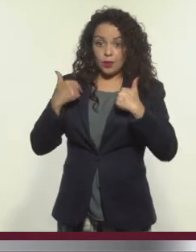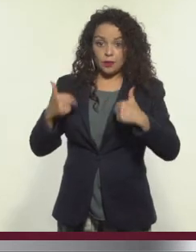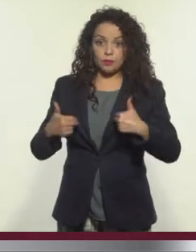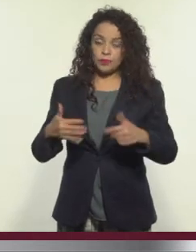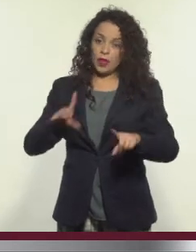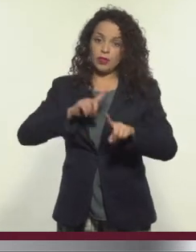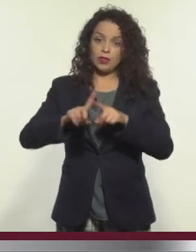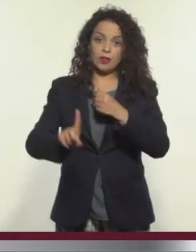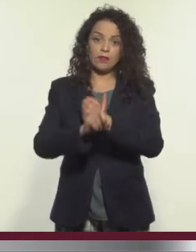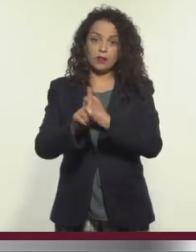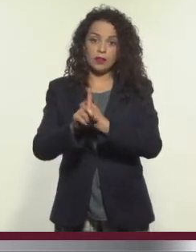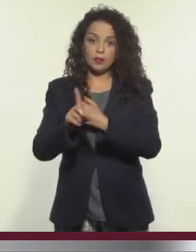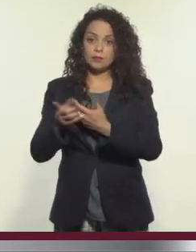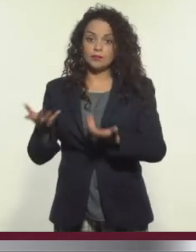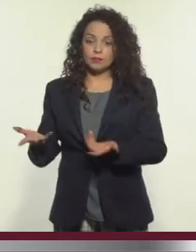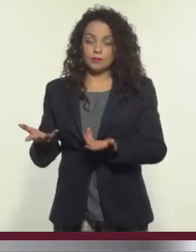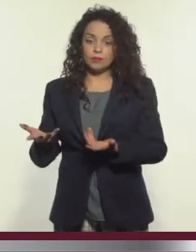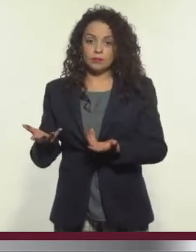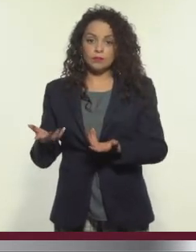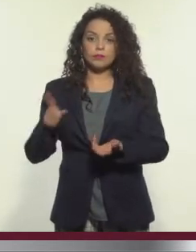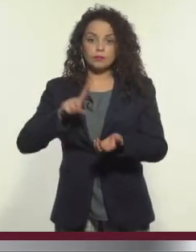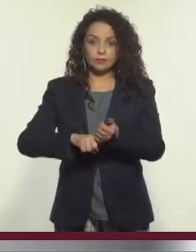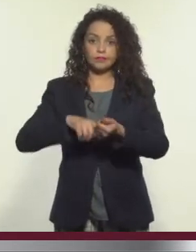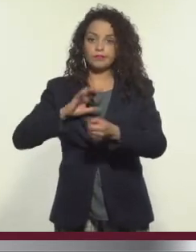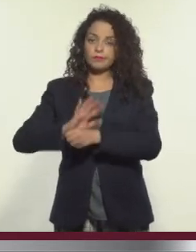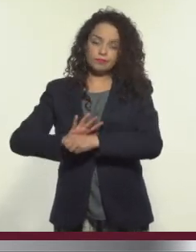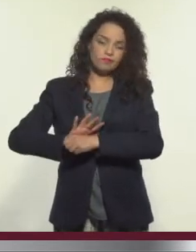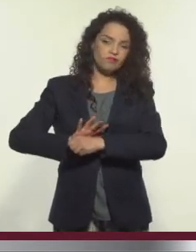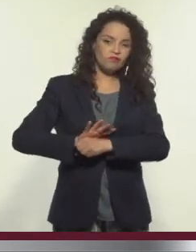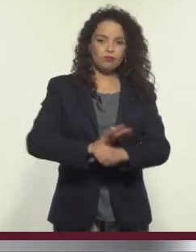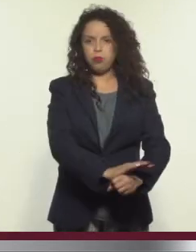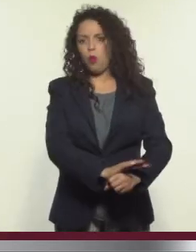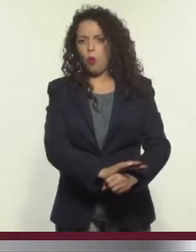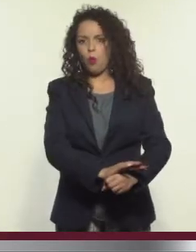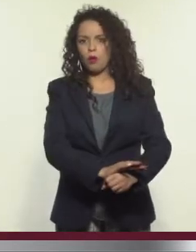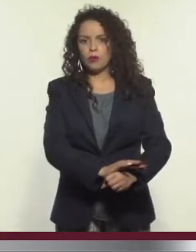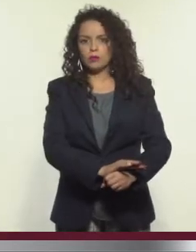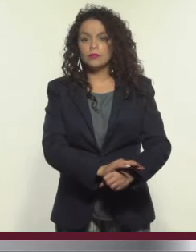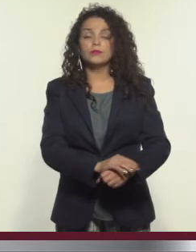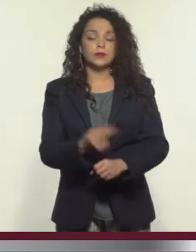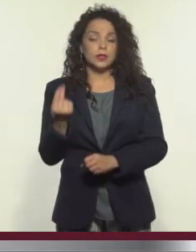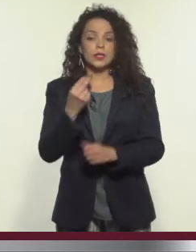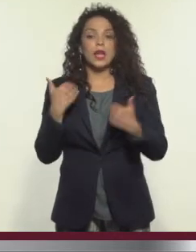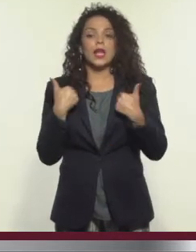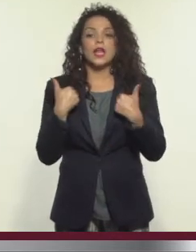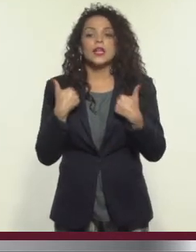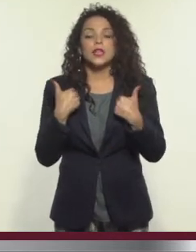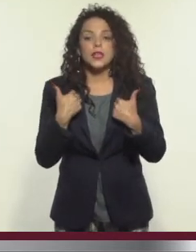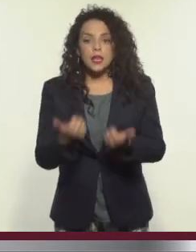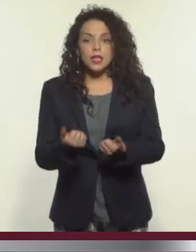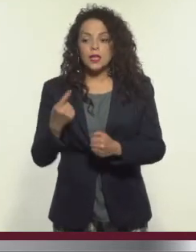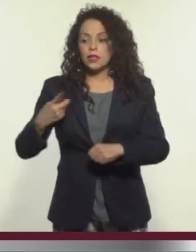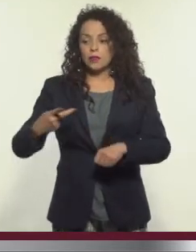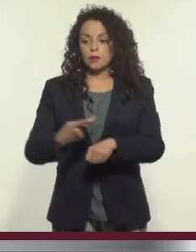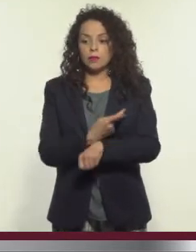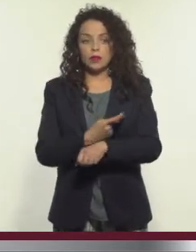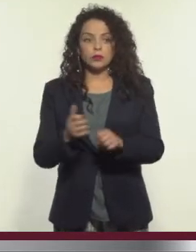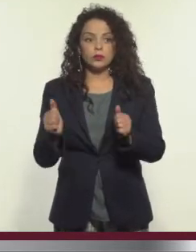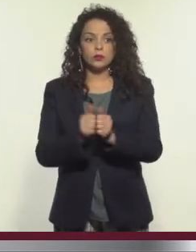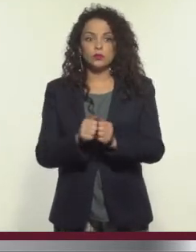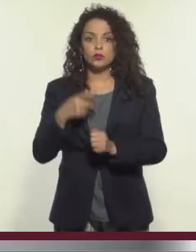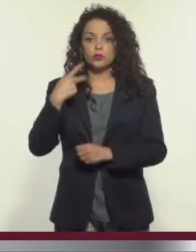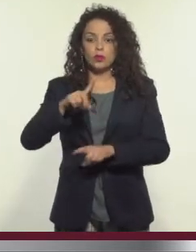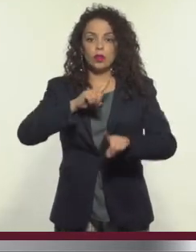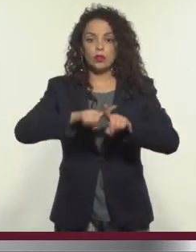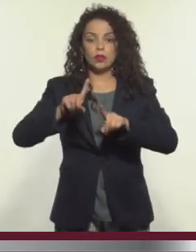humanos de diferentes problemáticas y situaciones de marginación. Pues esperan que entiendan, comprendan la situación